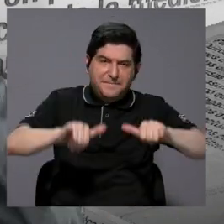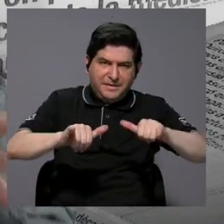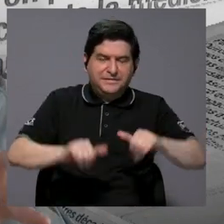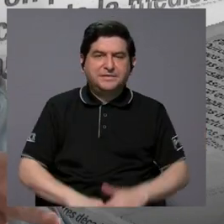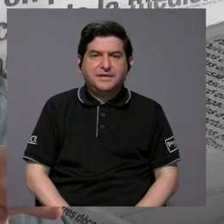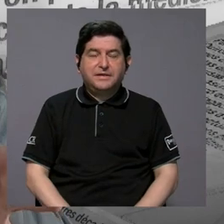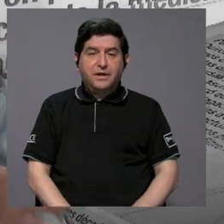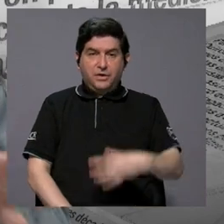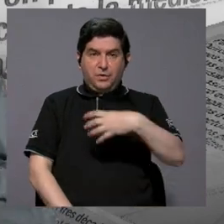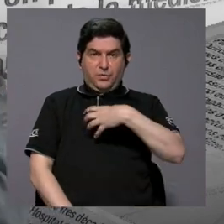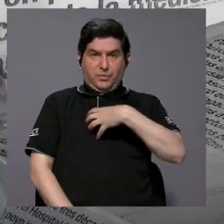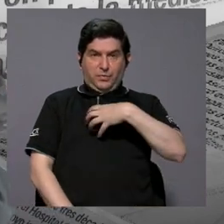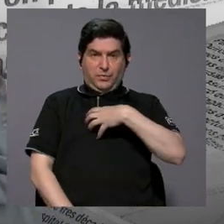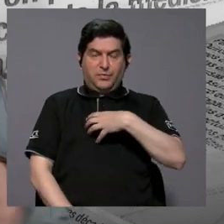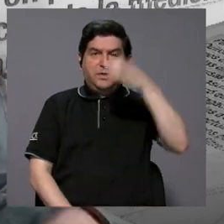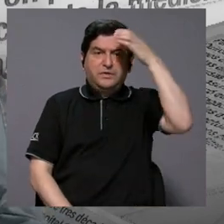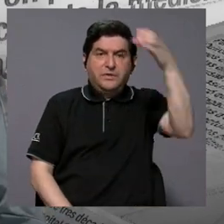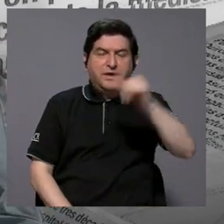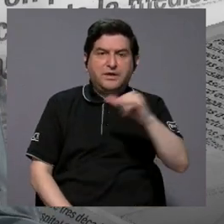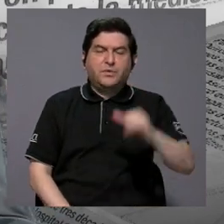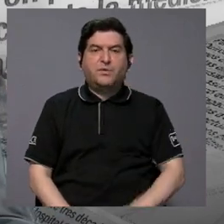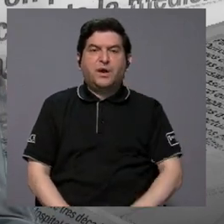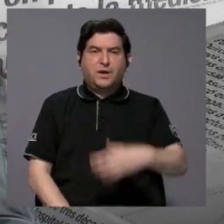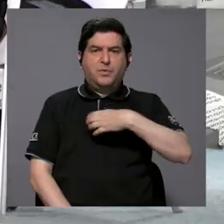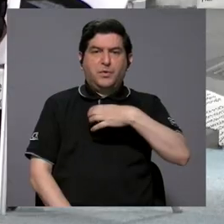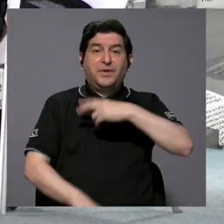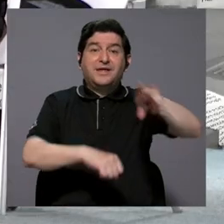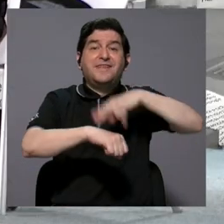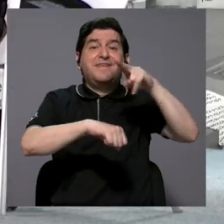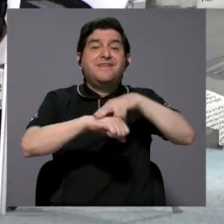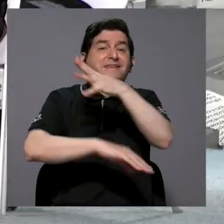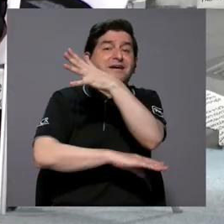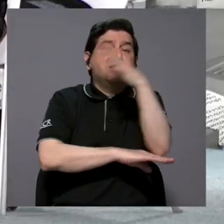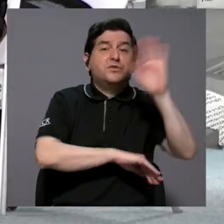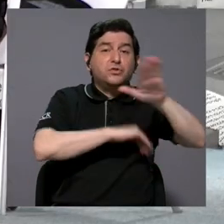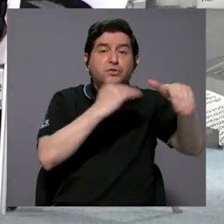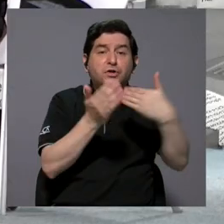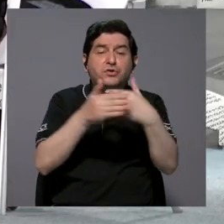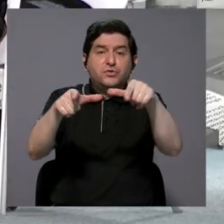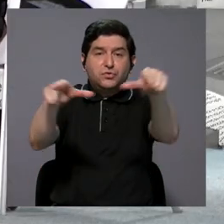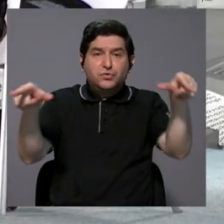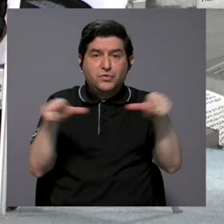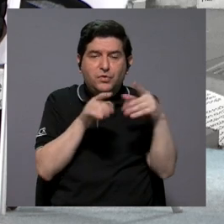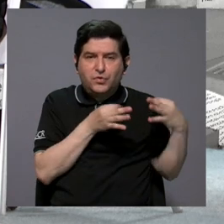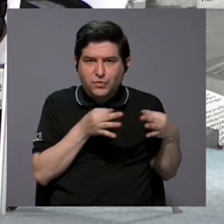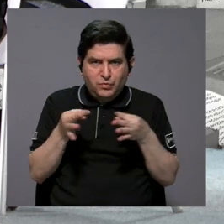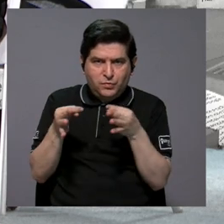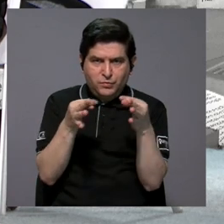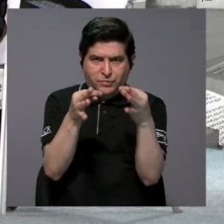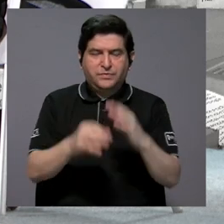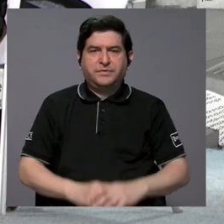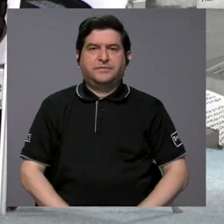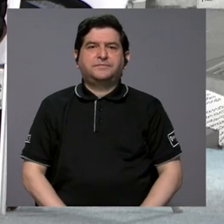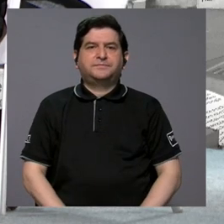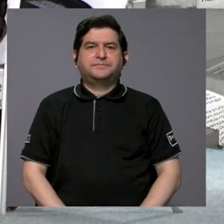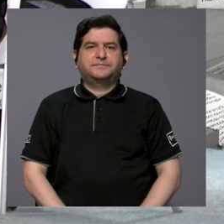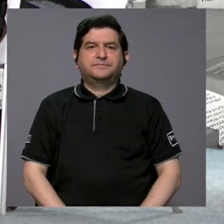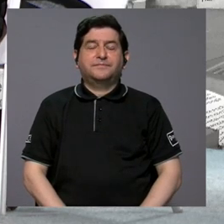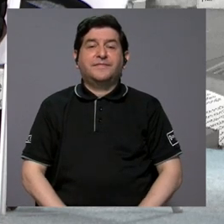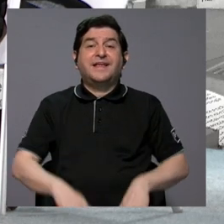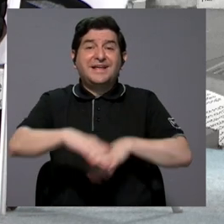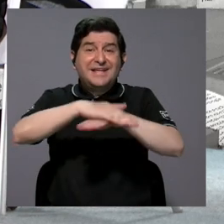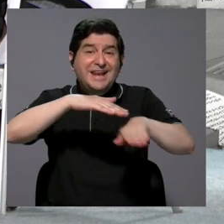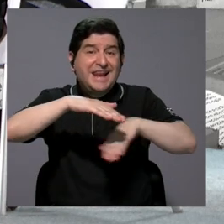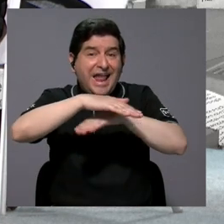del patrimonio cultural y de también el patrimonio natural de toda la zona de Turrealba. Entonces, la